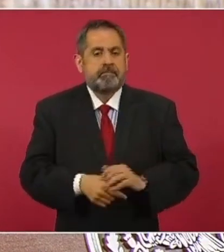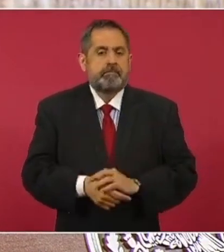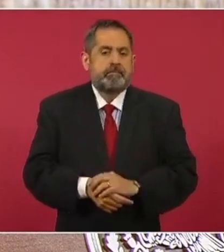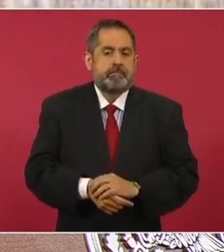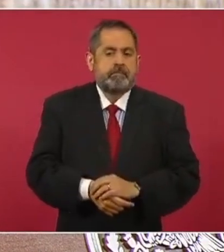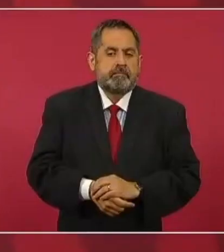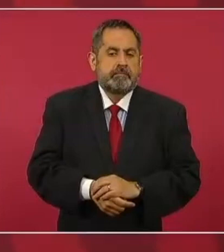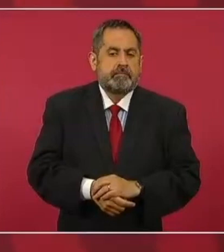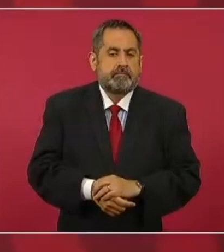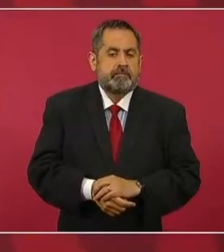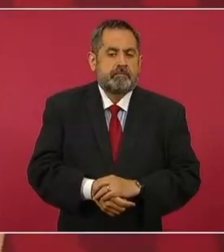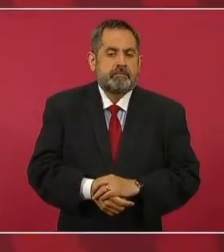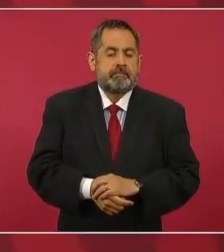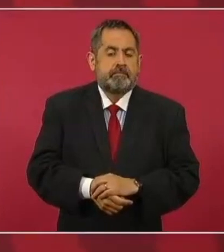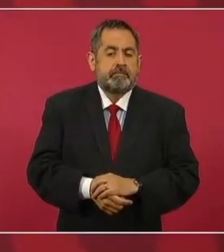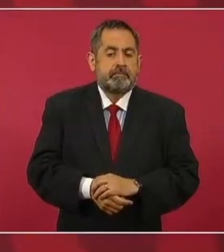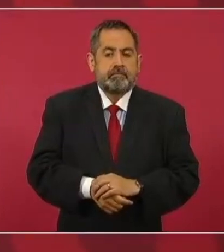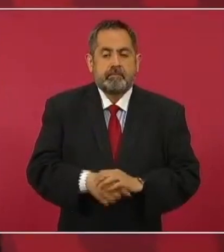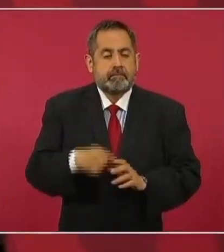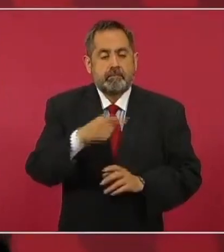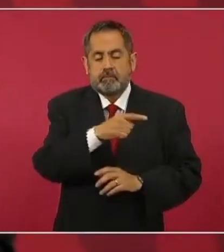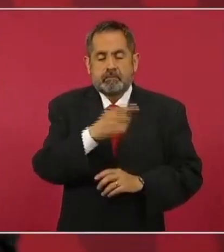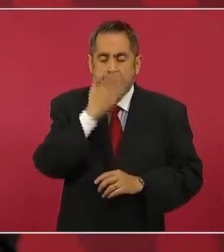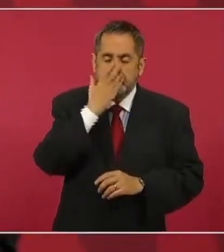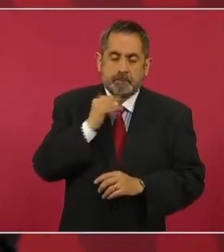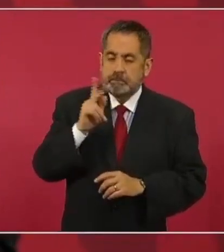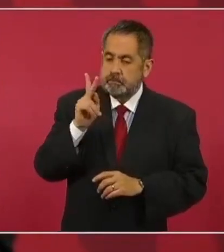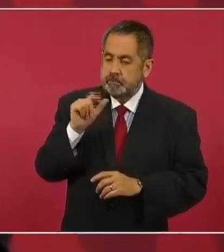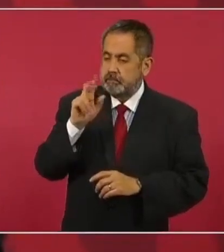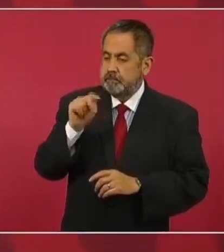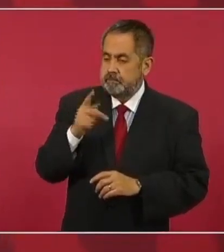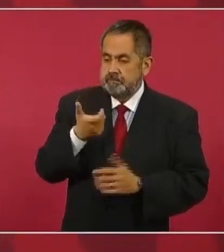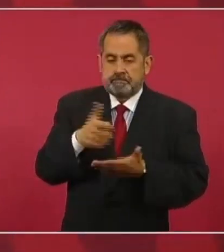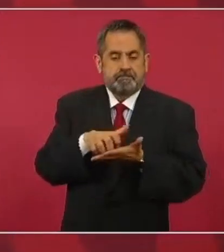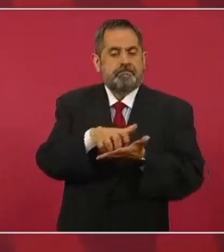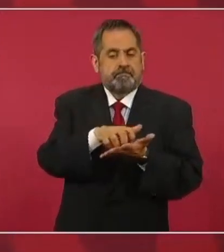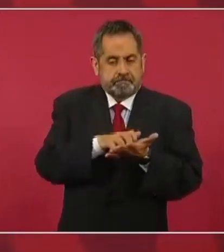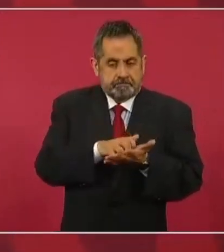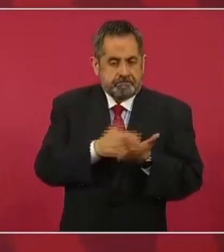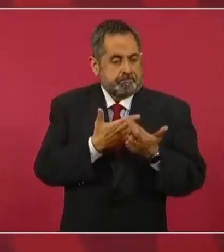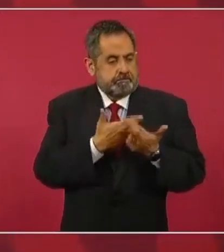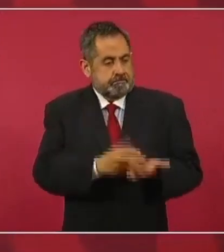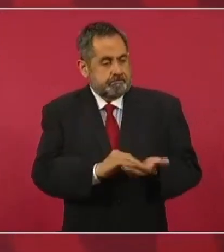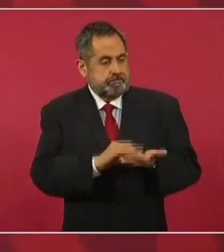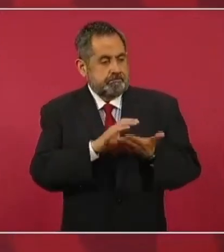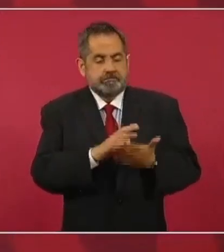No ha habido un plan de austeridad. Entonces, puedo